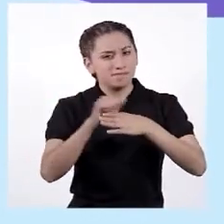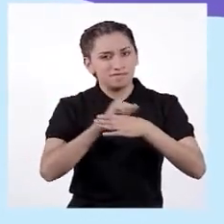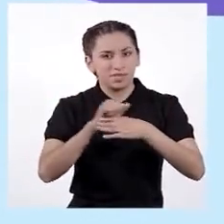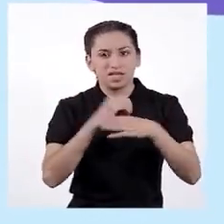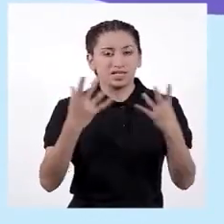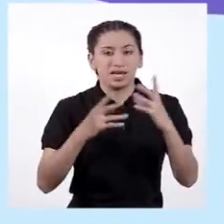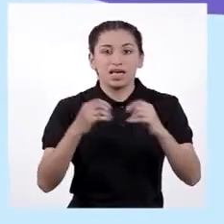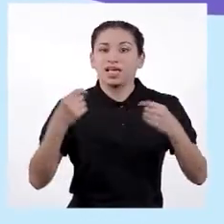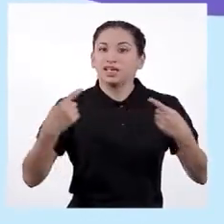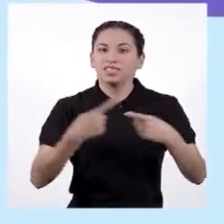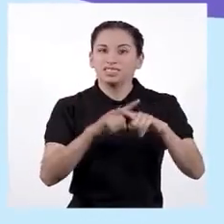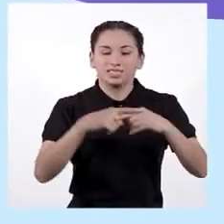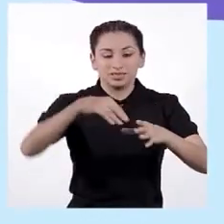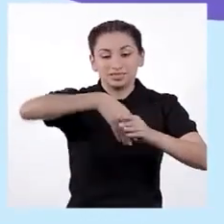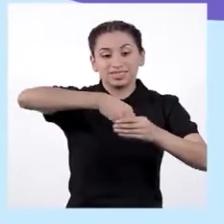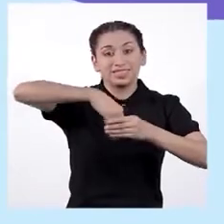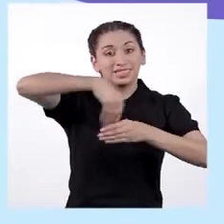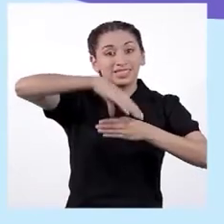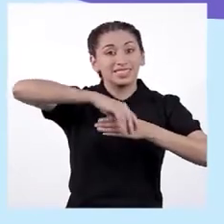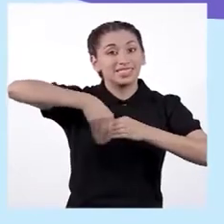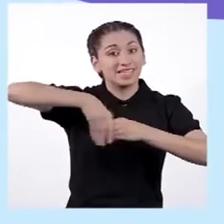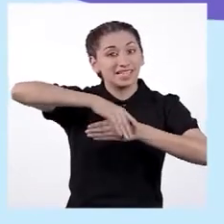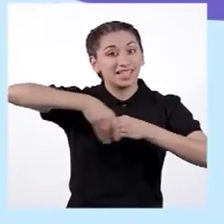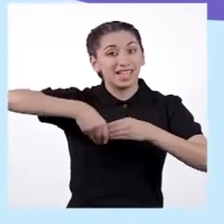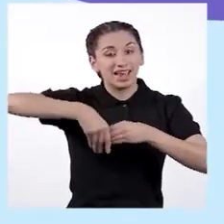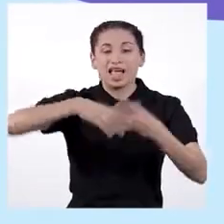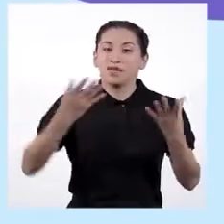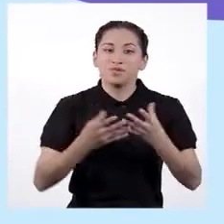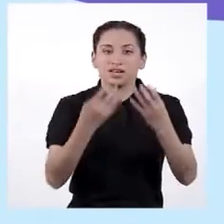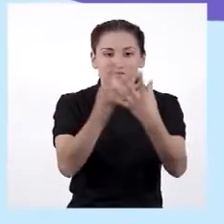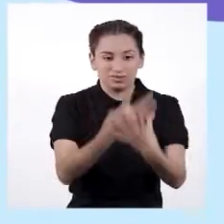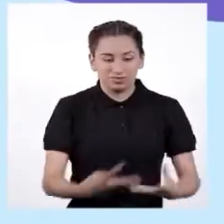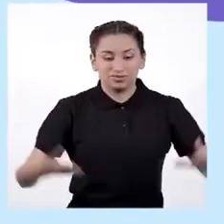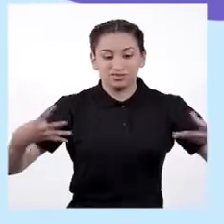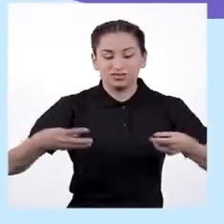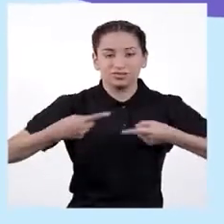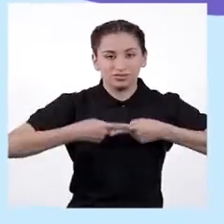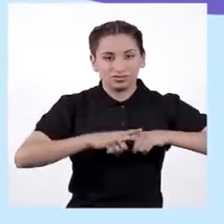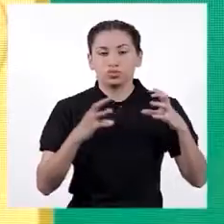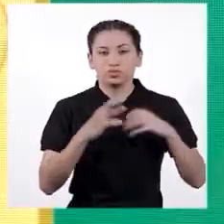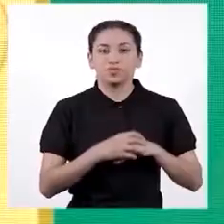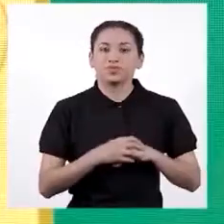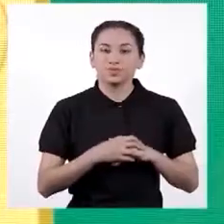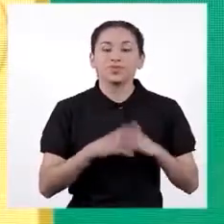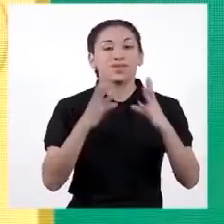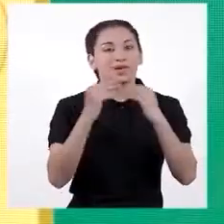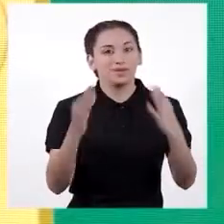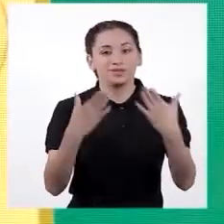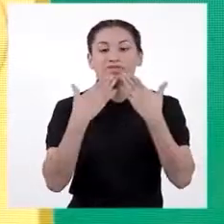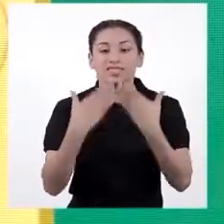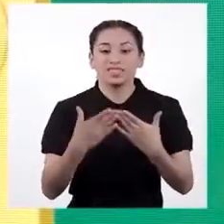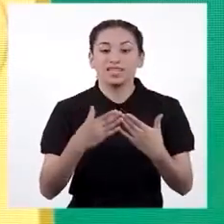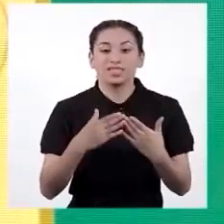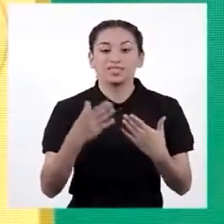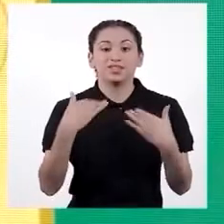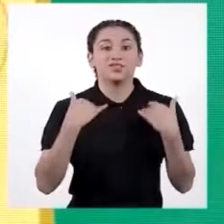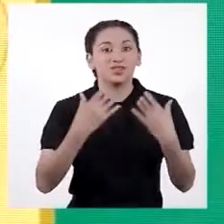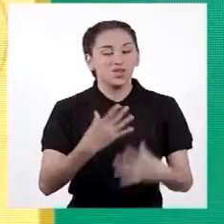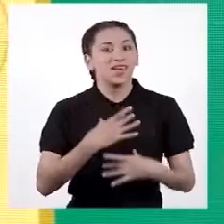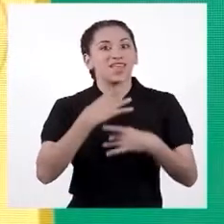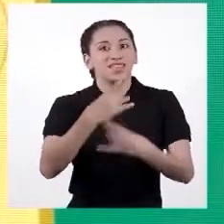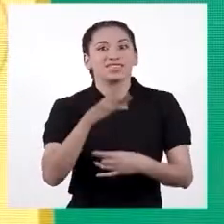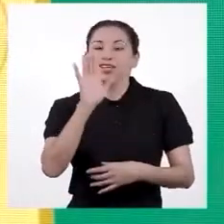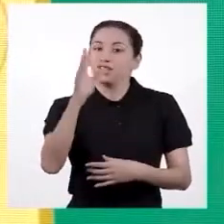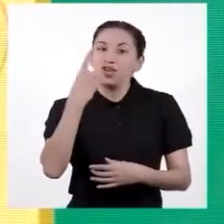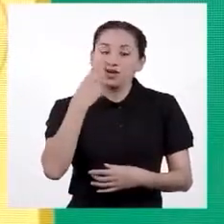ancestral la elaboración de cerámica y otras artesanías como cestos y esteras. Muchas gracias. Me ha encantado poder